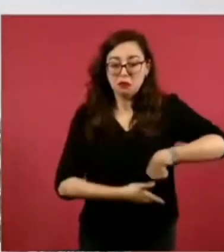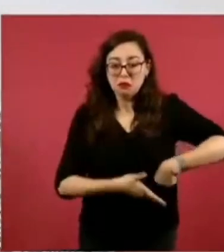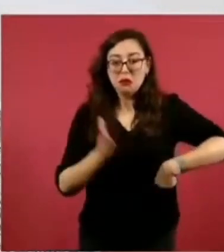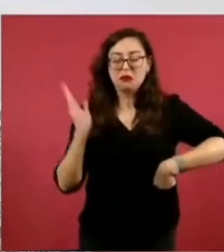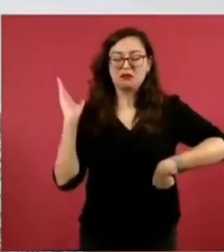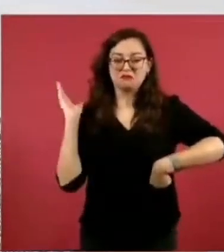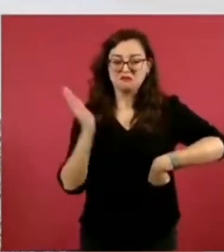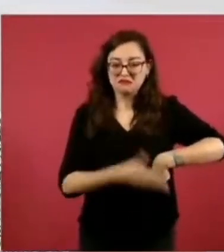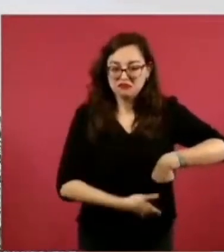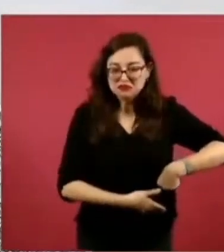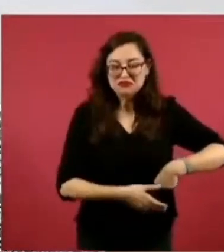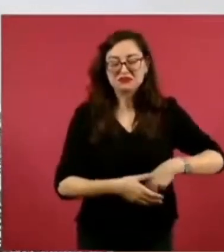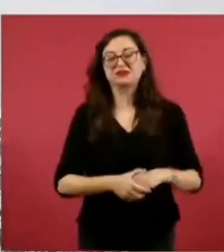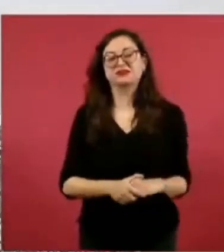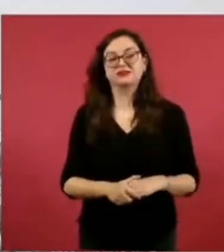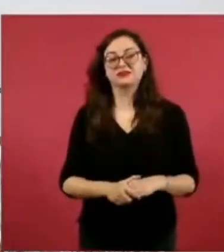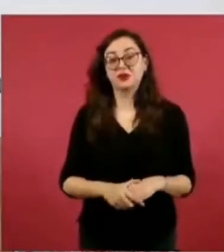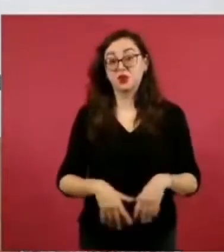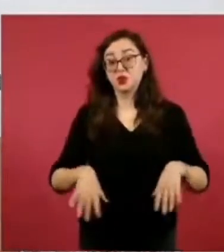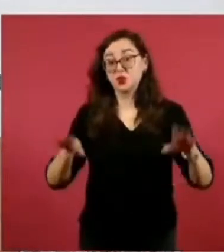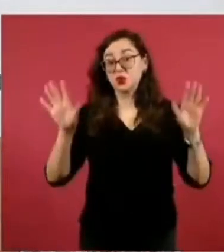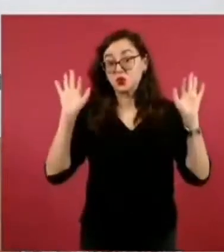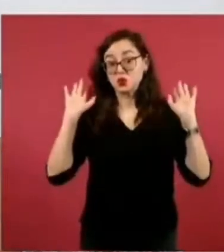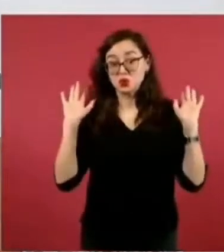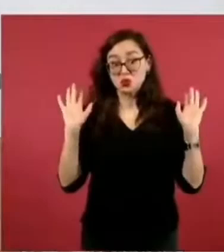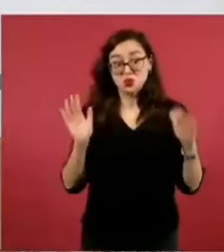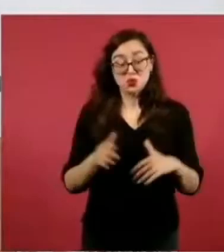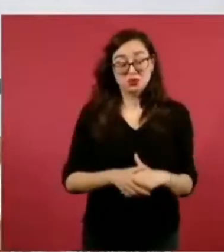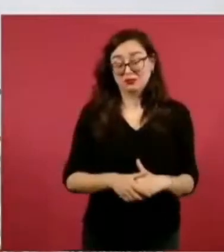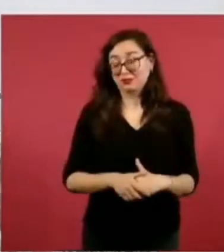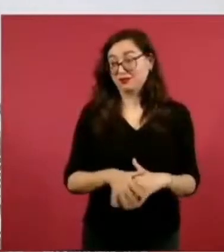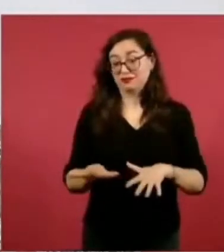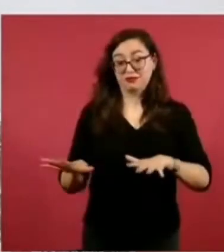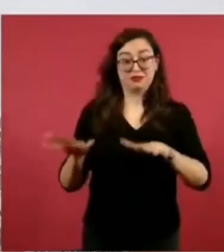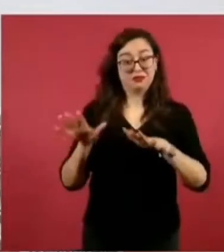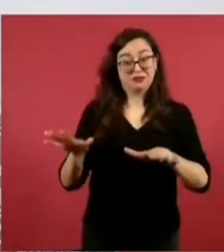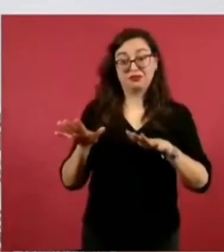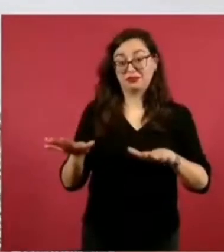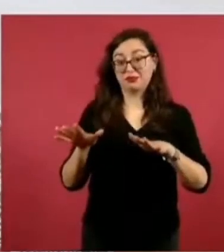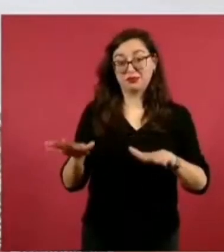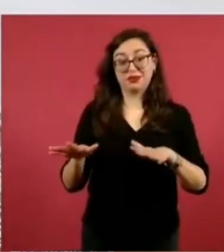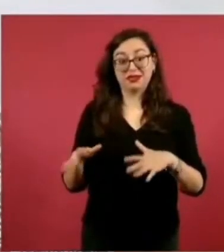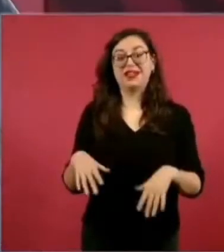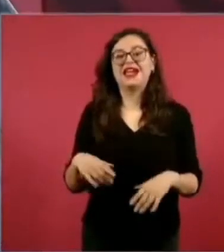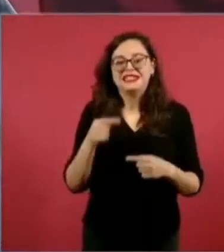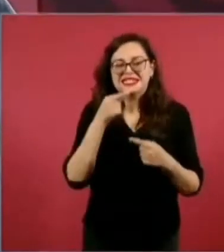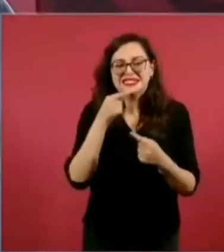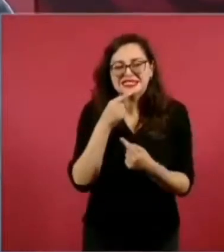Y sí, no, se volvió famosísimo con los niños.